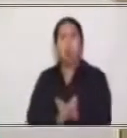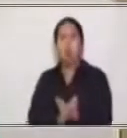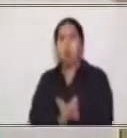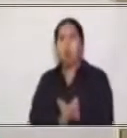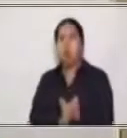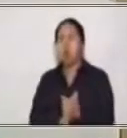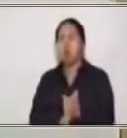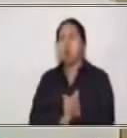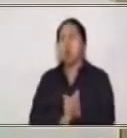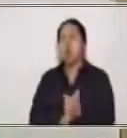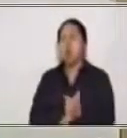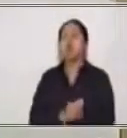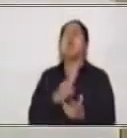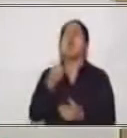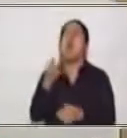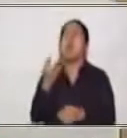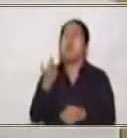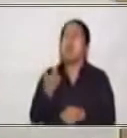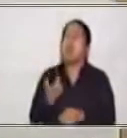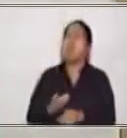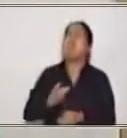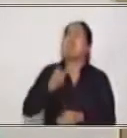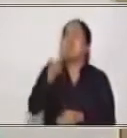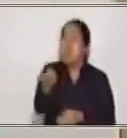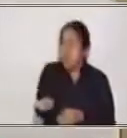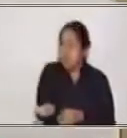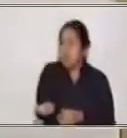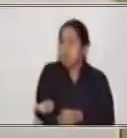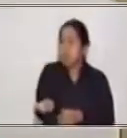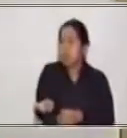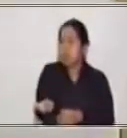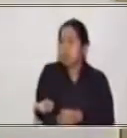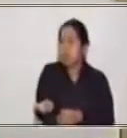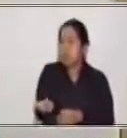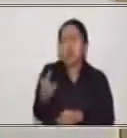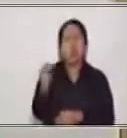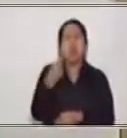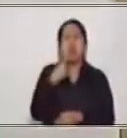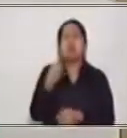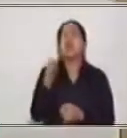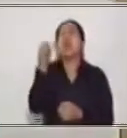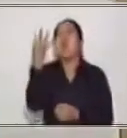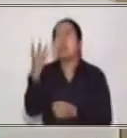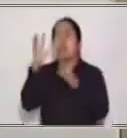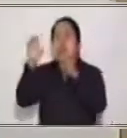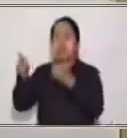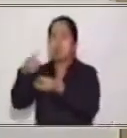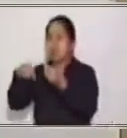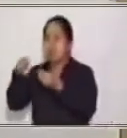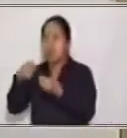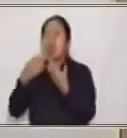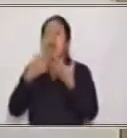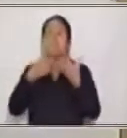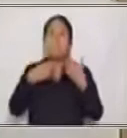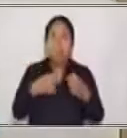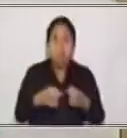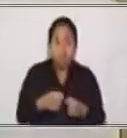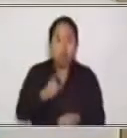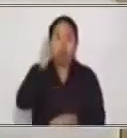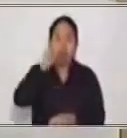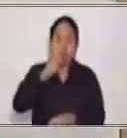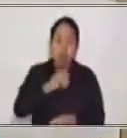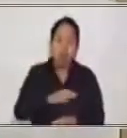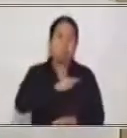algunas cosas, cuánto debe de mandar él. No nos dice qué tan grande es la familia, pero su presupuesto está aproximadamente